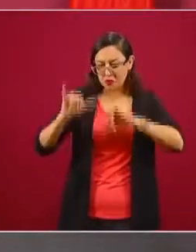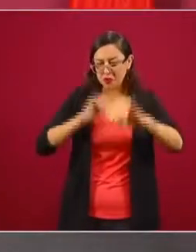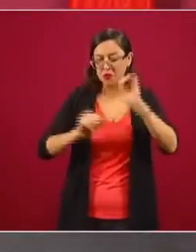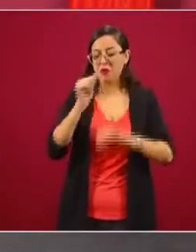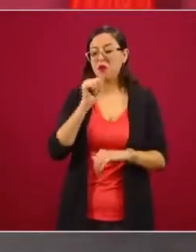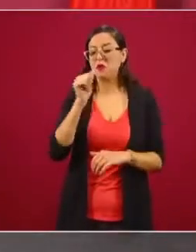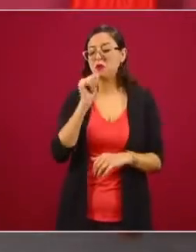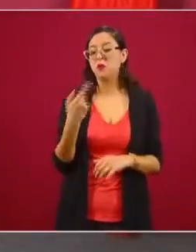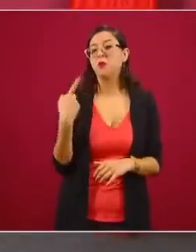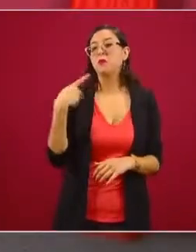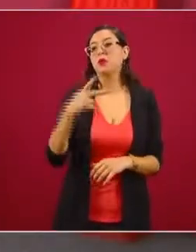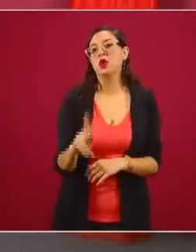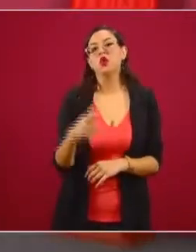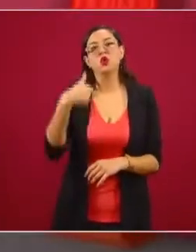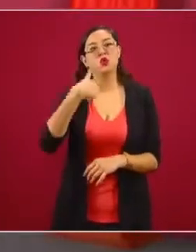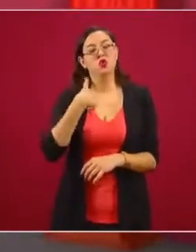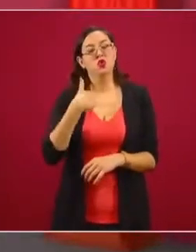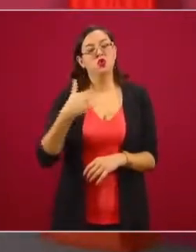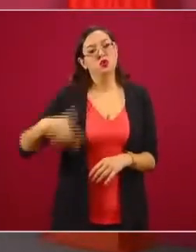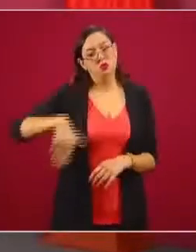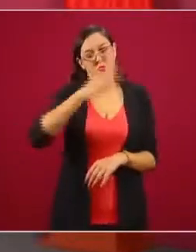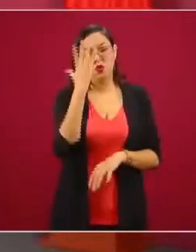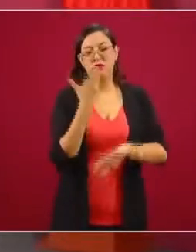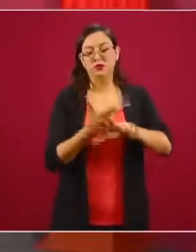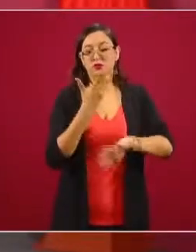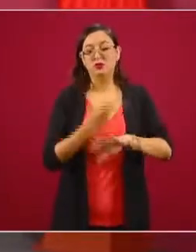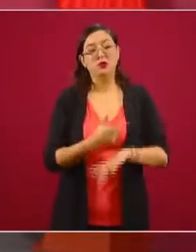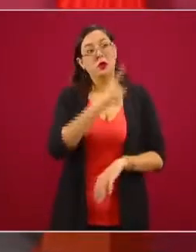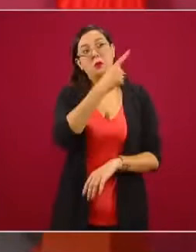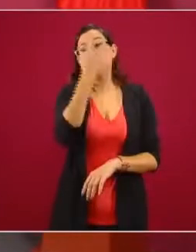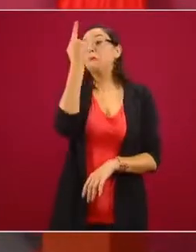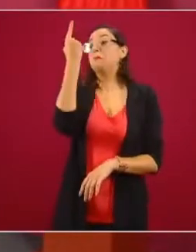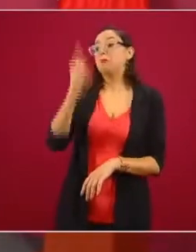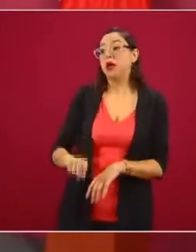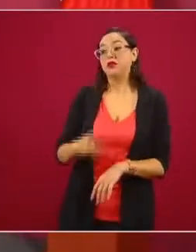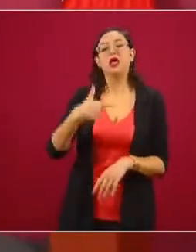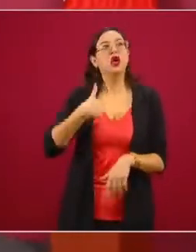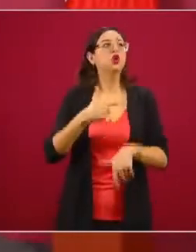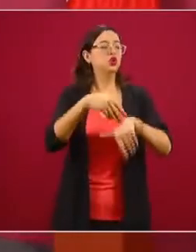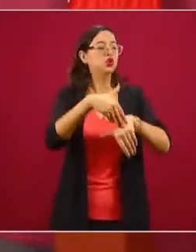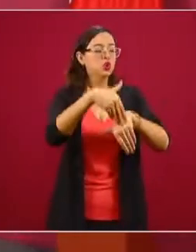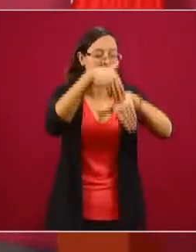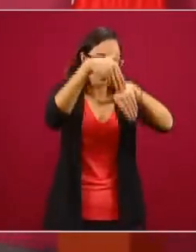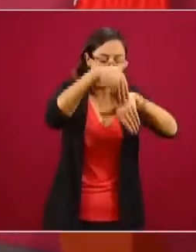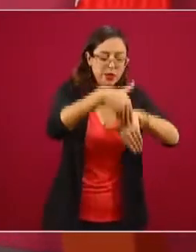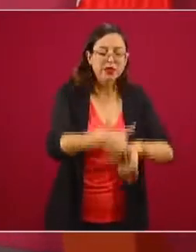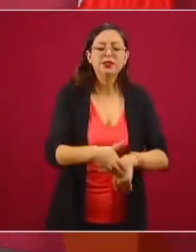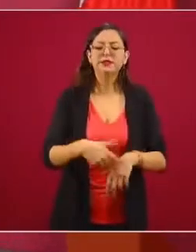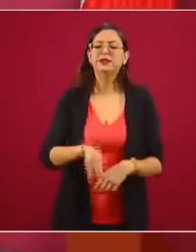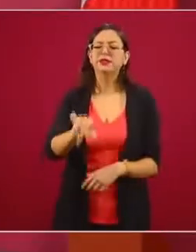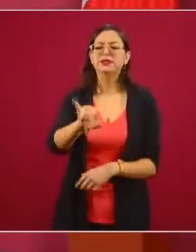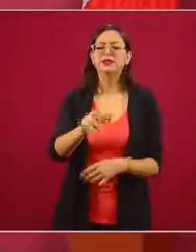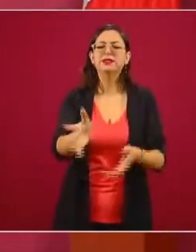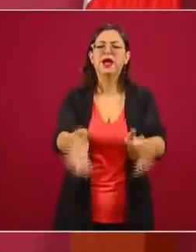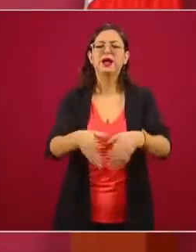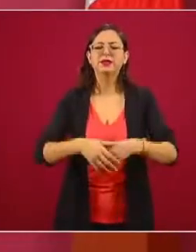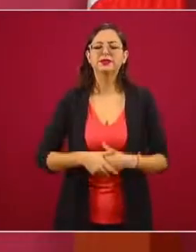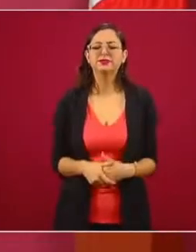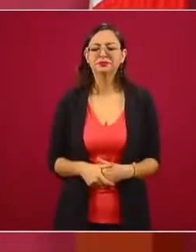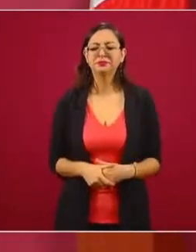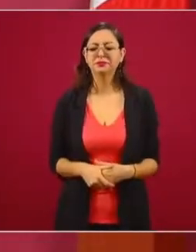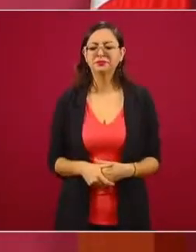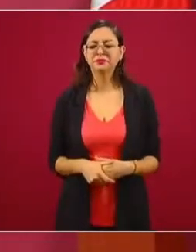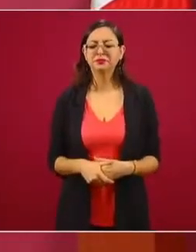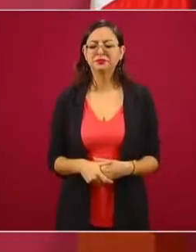proceso, que ya me alineé. Entonces, sí, no tenía